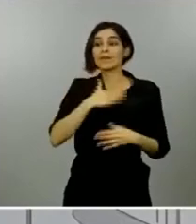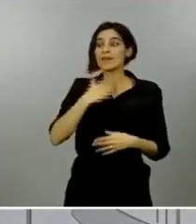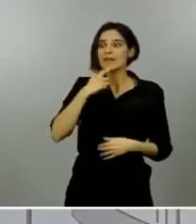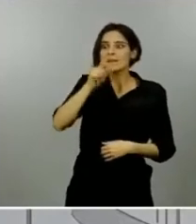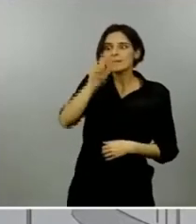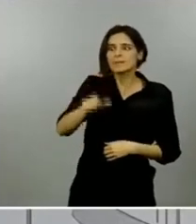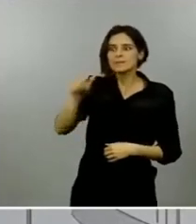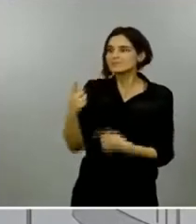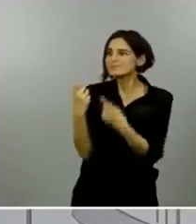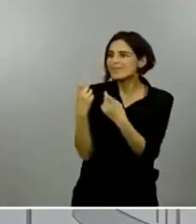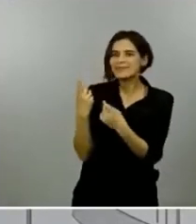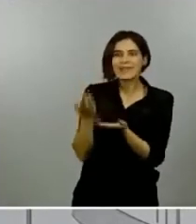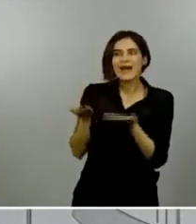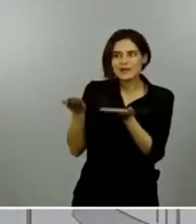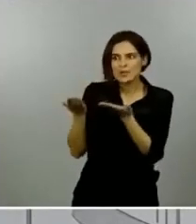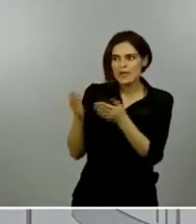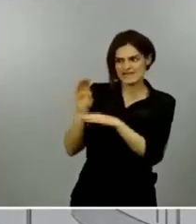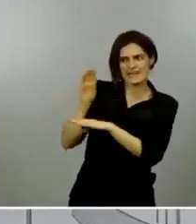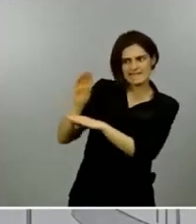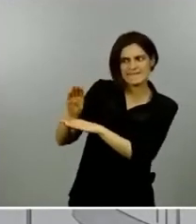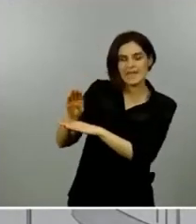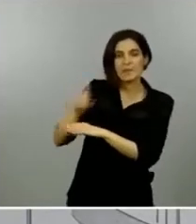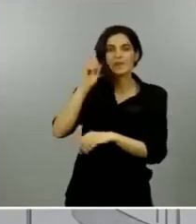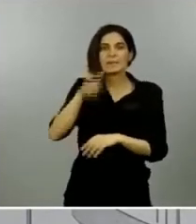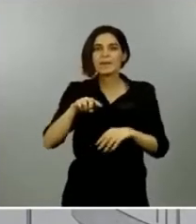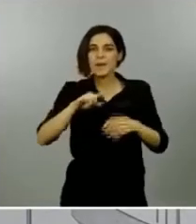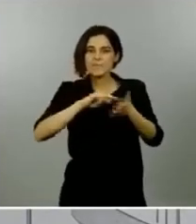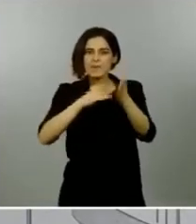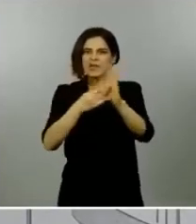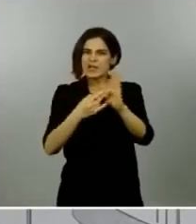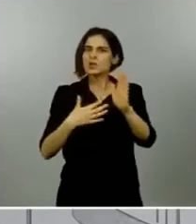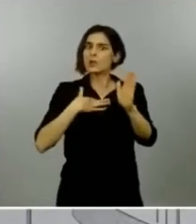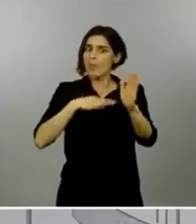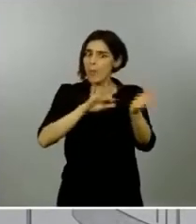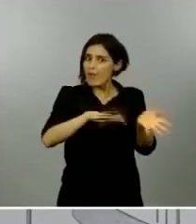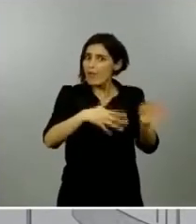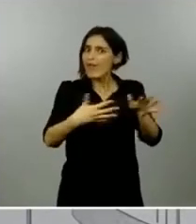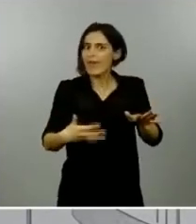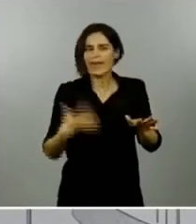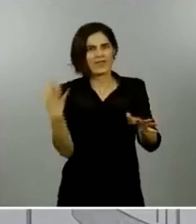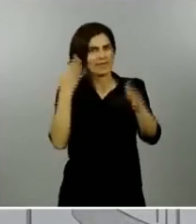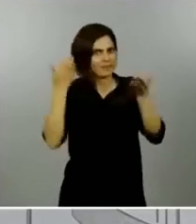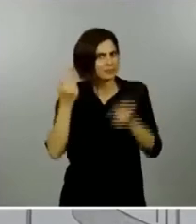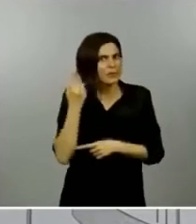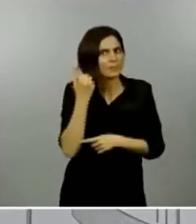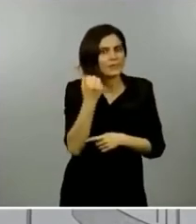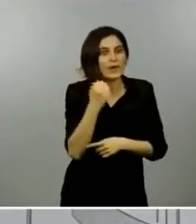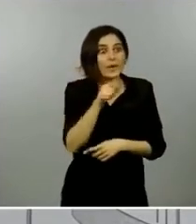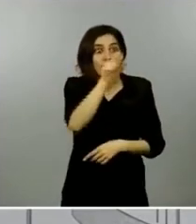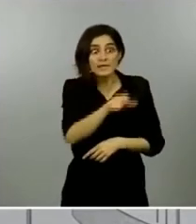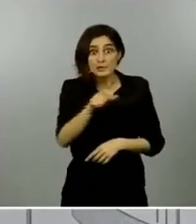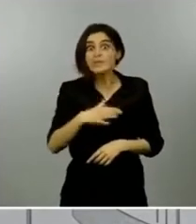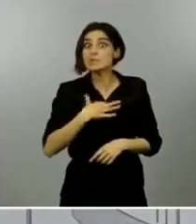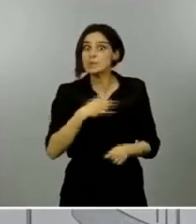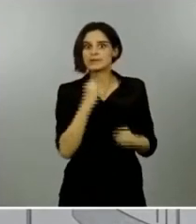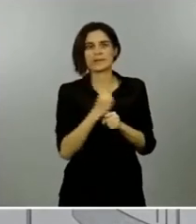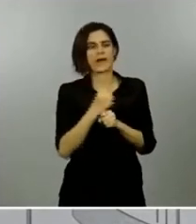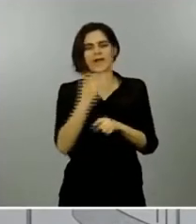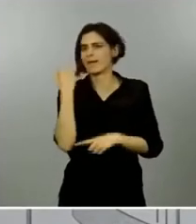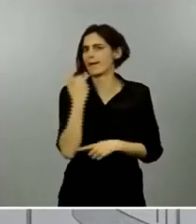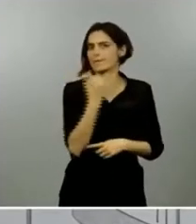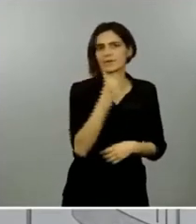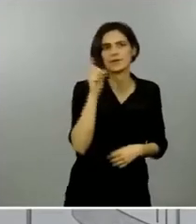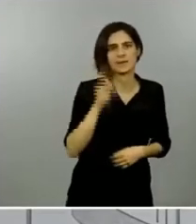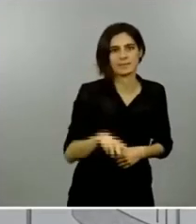levantarse a los que tienen proyectos viables y tenemos que reincorporar al trabajo a quienes pueden hacerlo de eso tratan también los